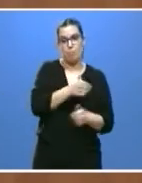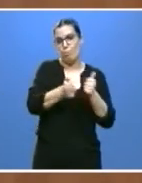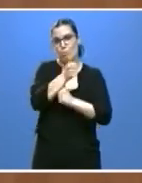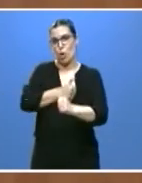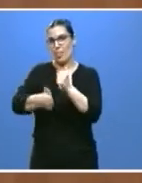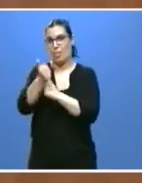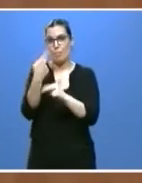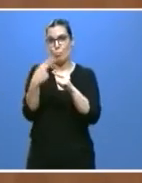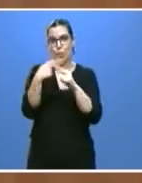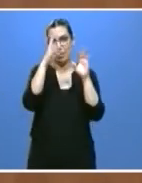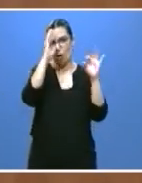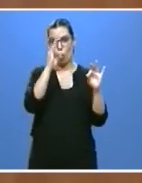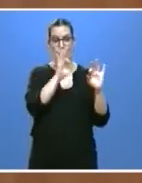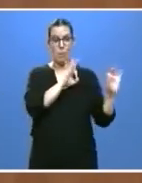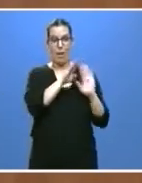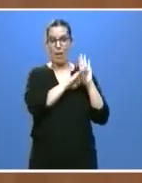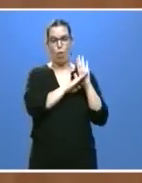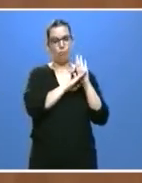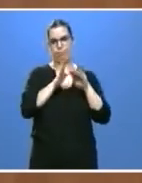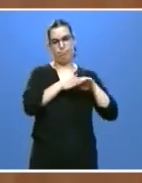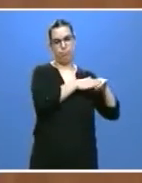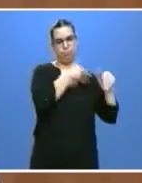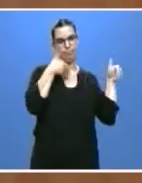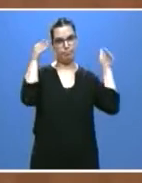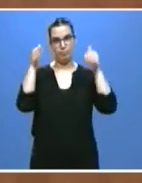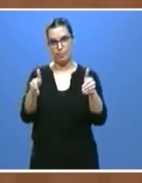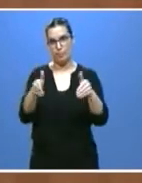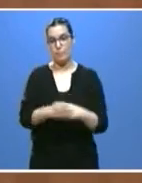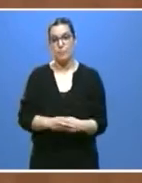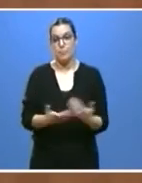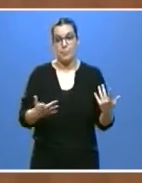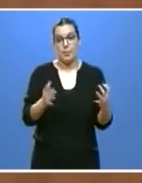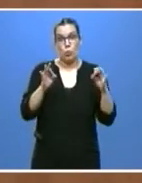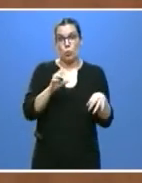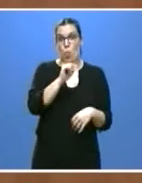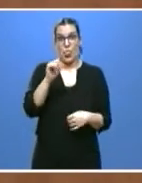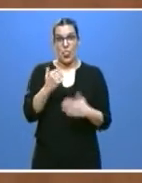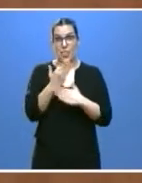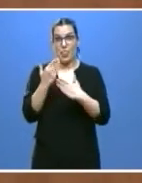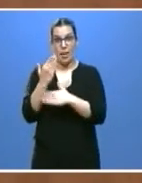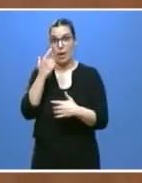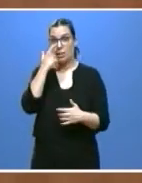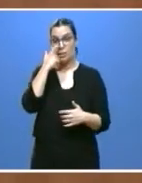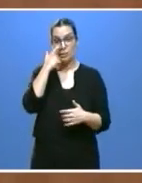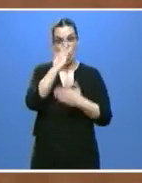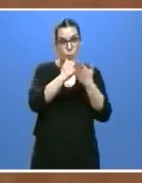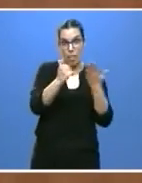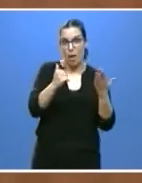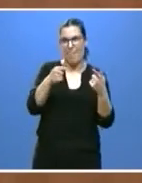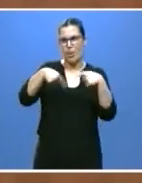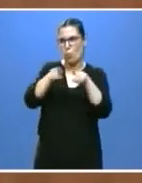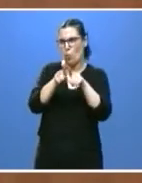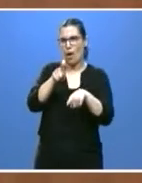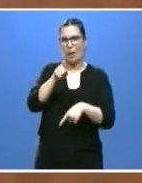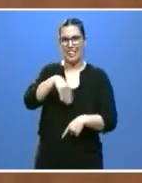políticas y de gestión. En apenas 100 días, nuestra comunidad, al igual que España, Europa